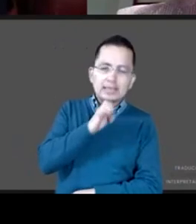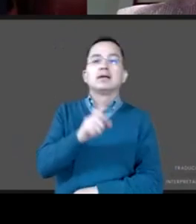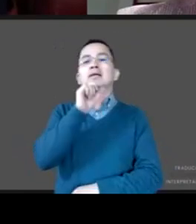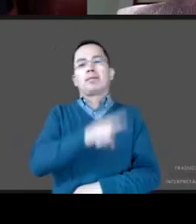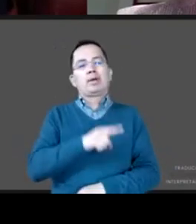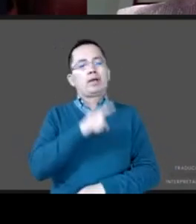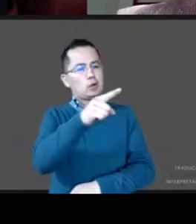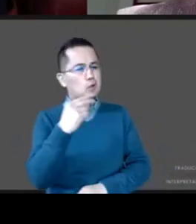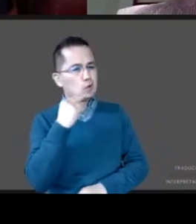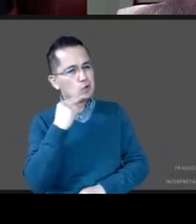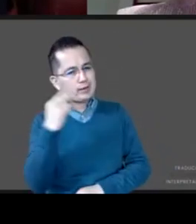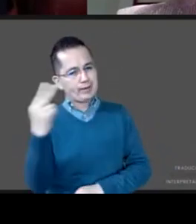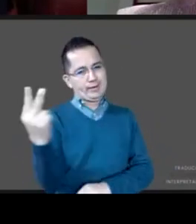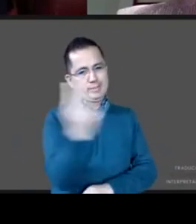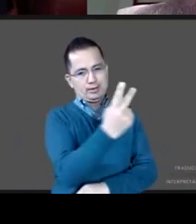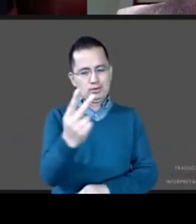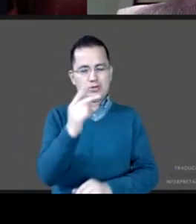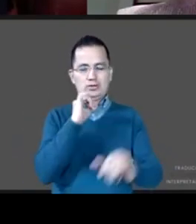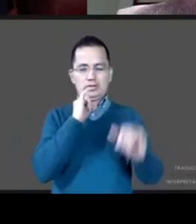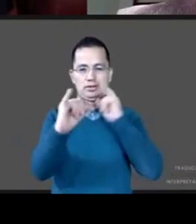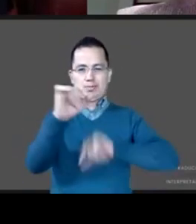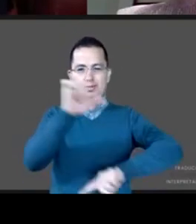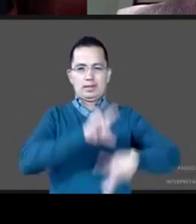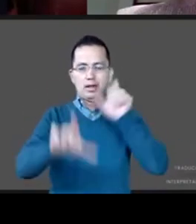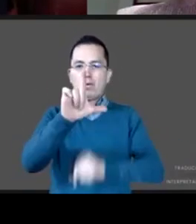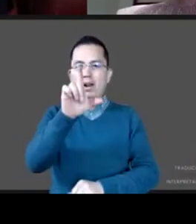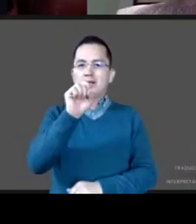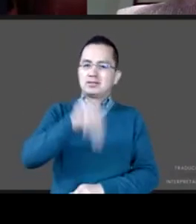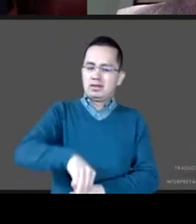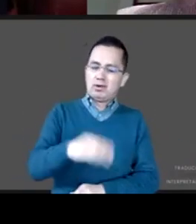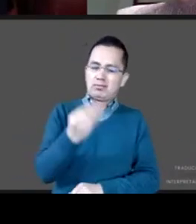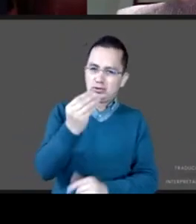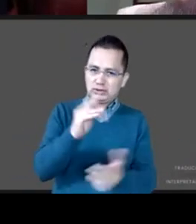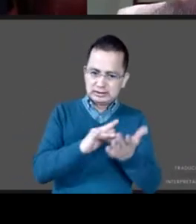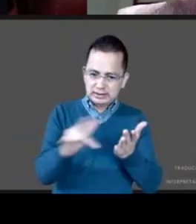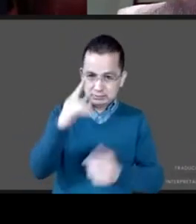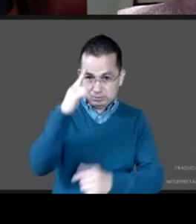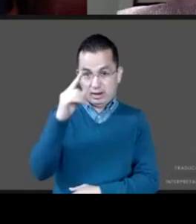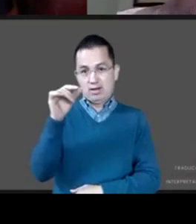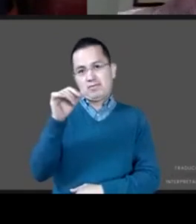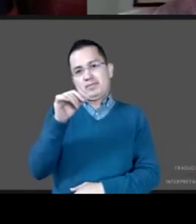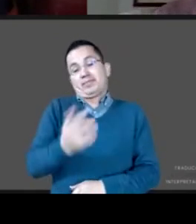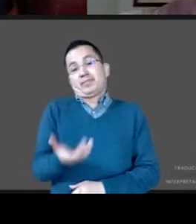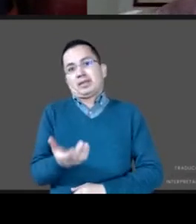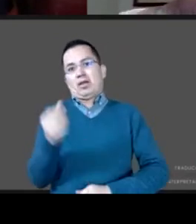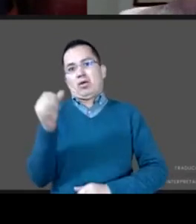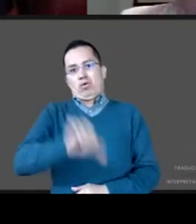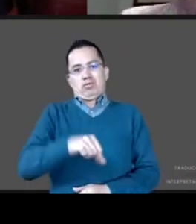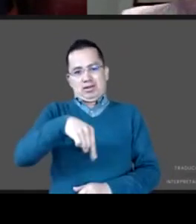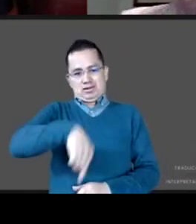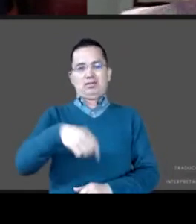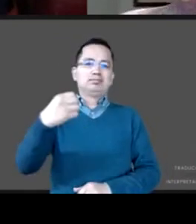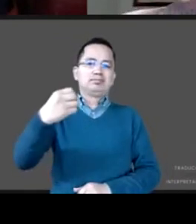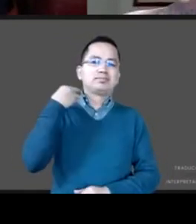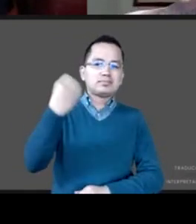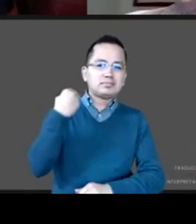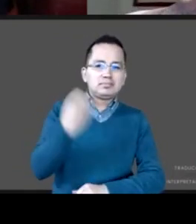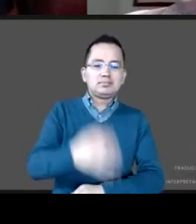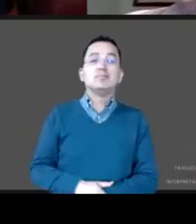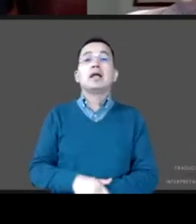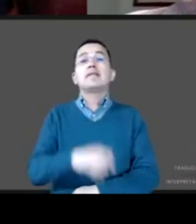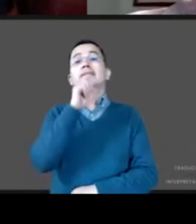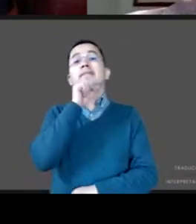interpretación de lengua de señas mexicanas en este espacio. Desde luego, al